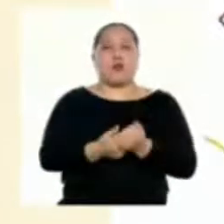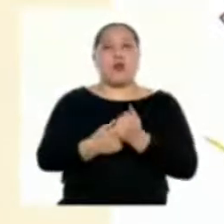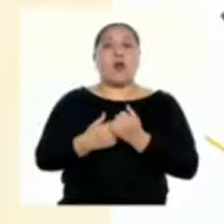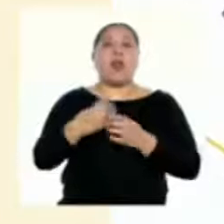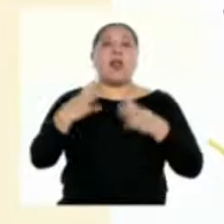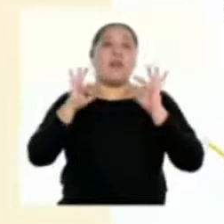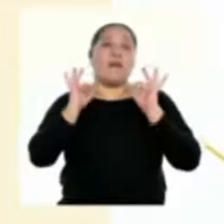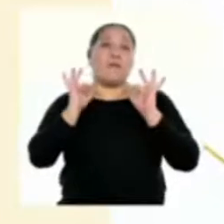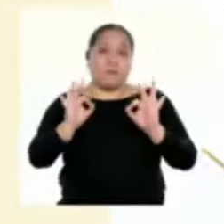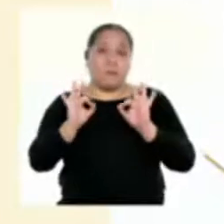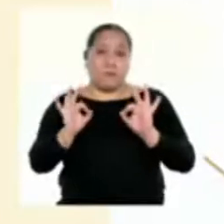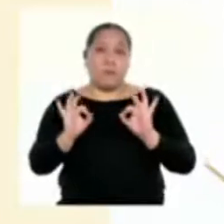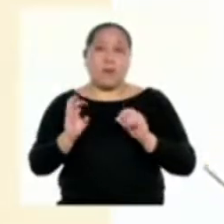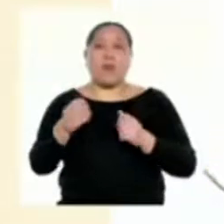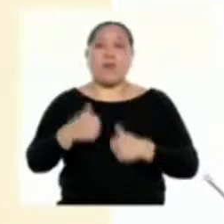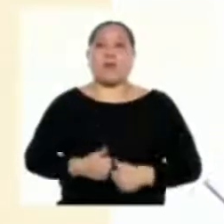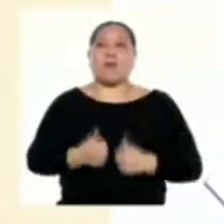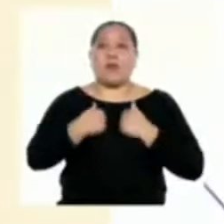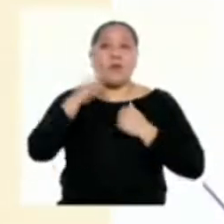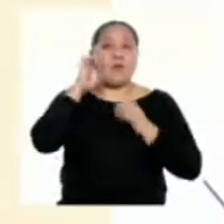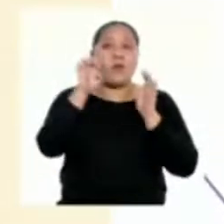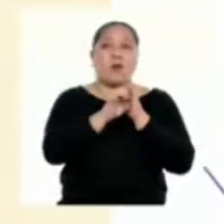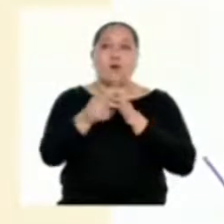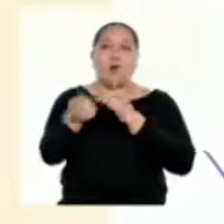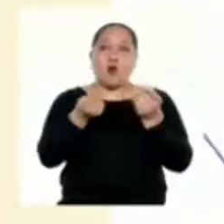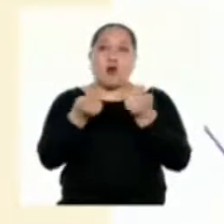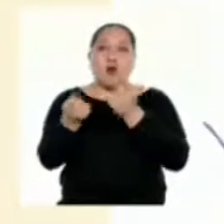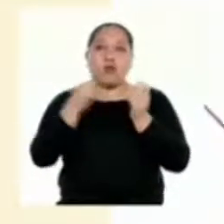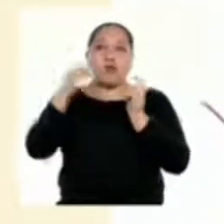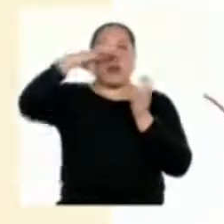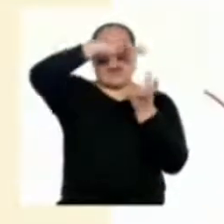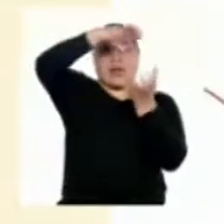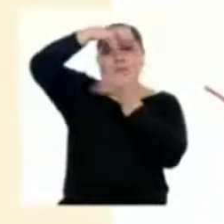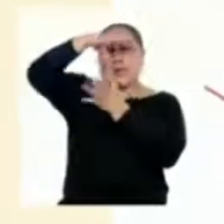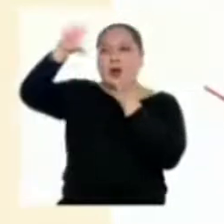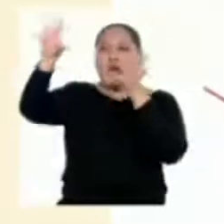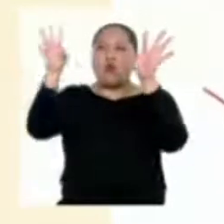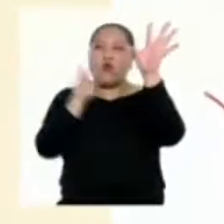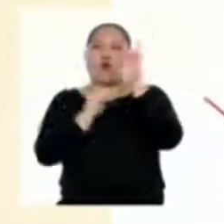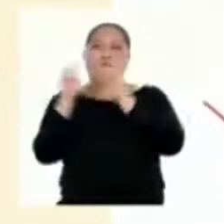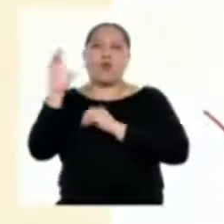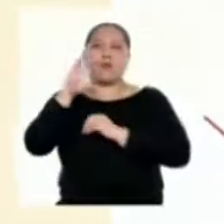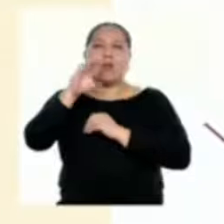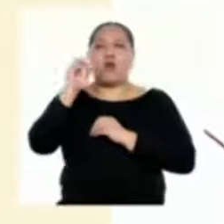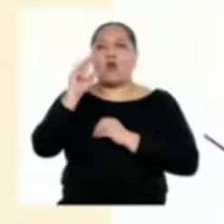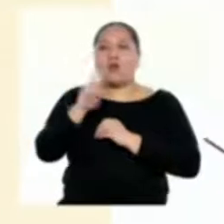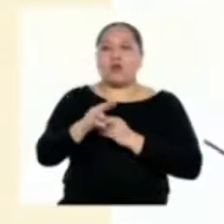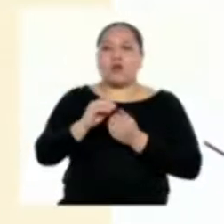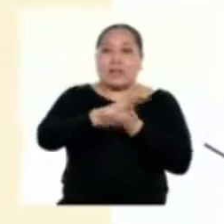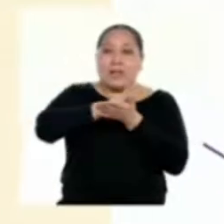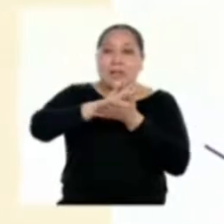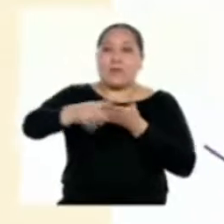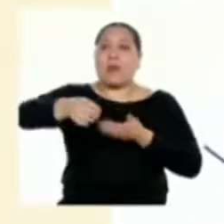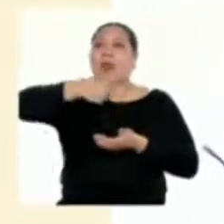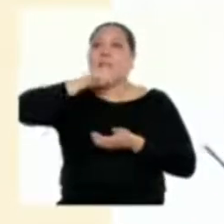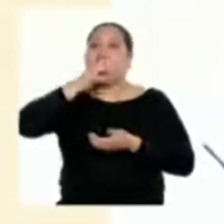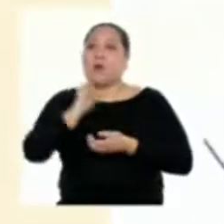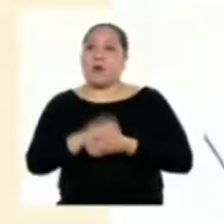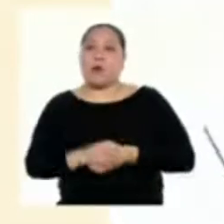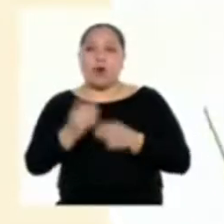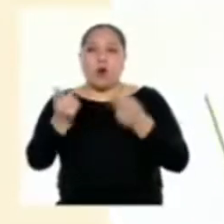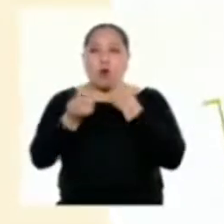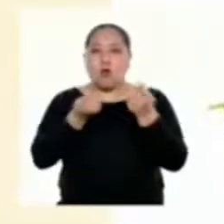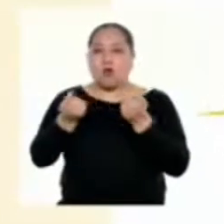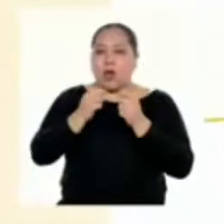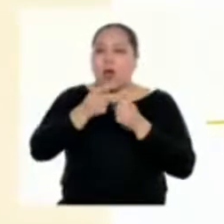Por ejemplo, regulan nuestro clima y absorben CO2, purifican el agua que bebemos, controlan las inundaciones